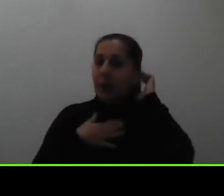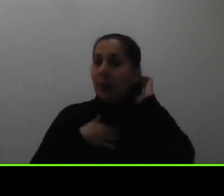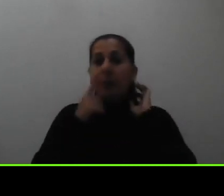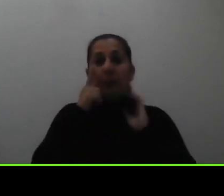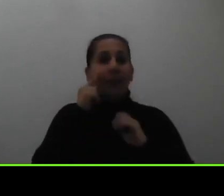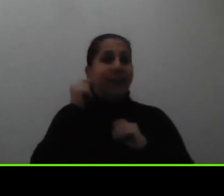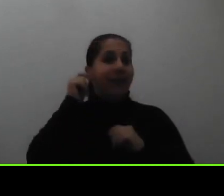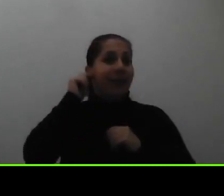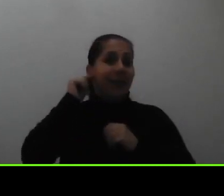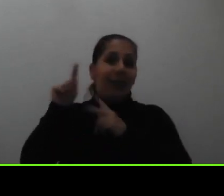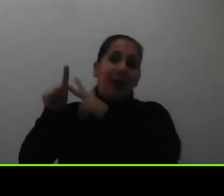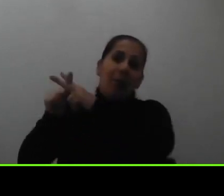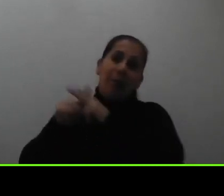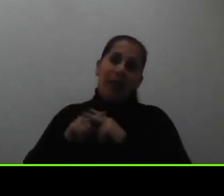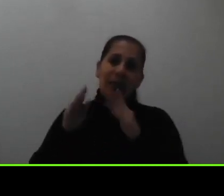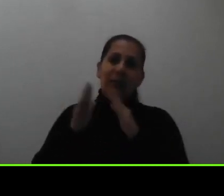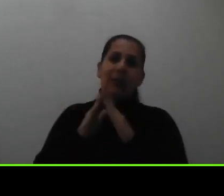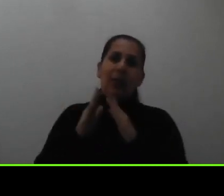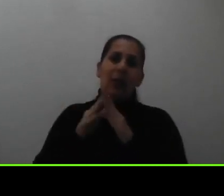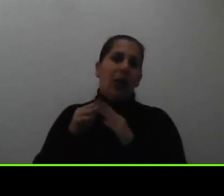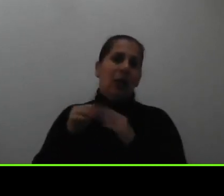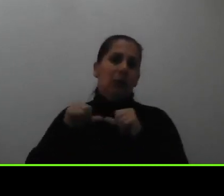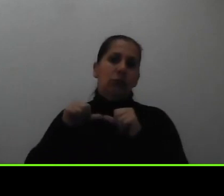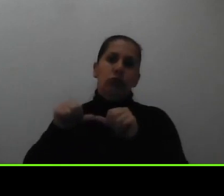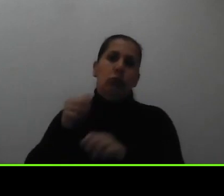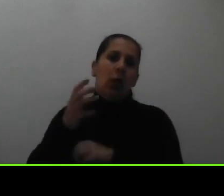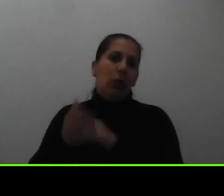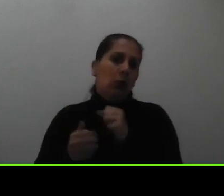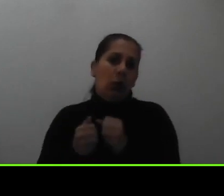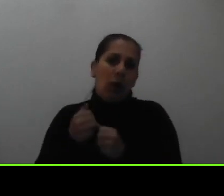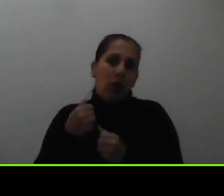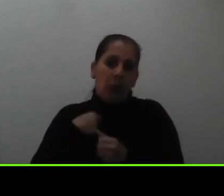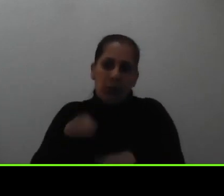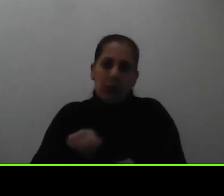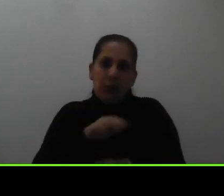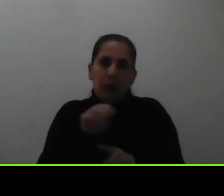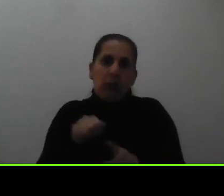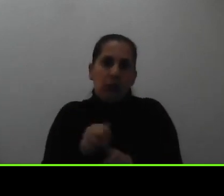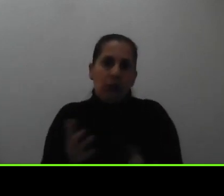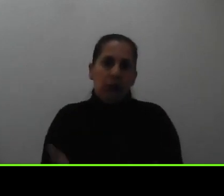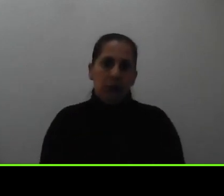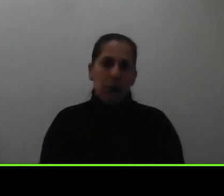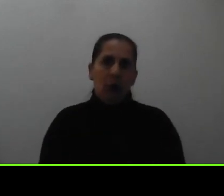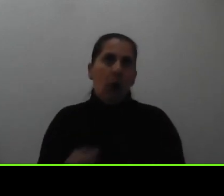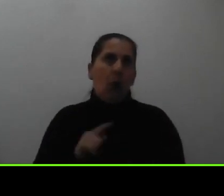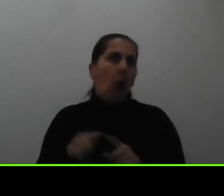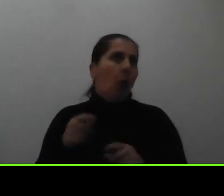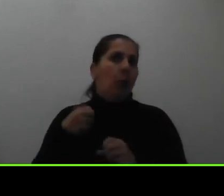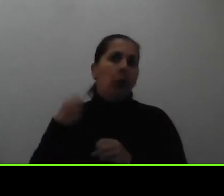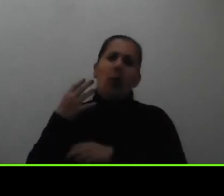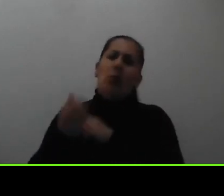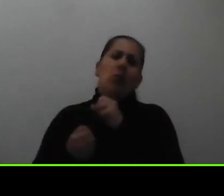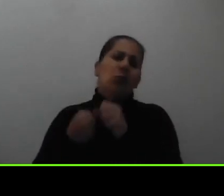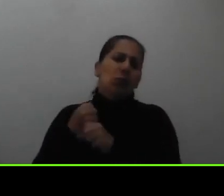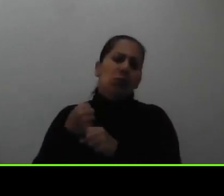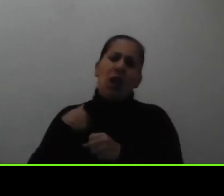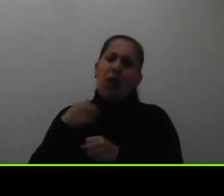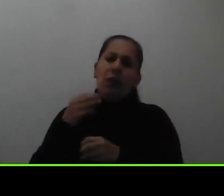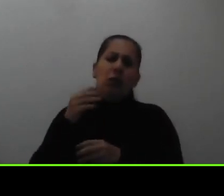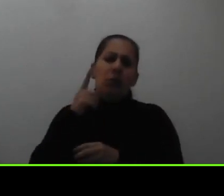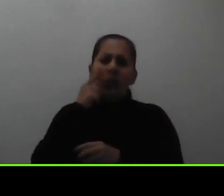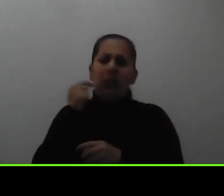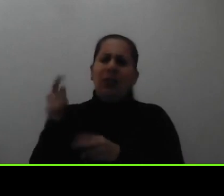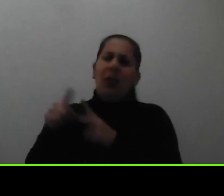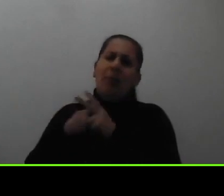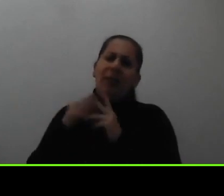prestó la casa durante el resto del año por la situación que enfrentamos o porque desde hace muchos años nos la prestó entonces mi tía tiene que